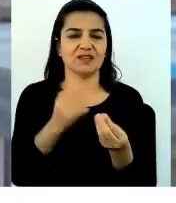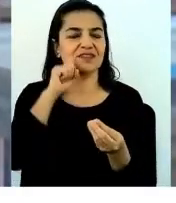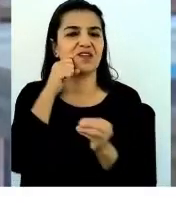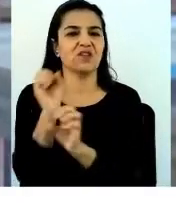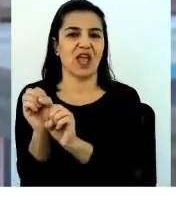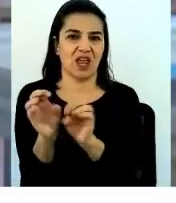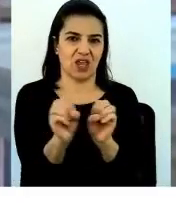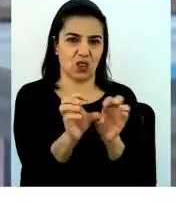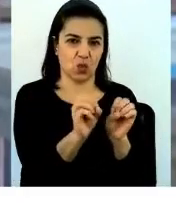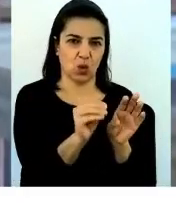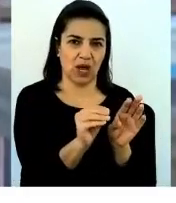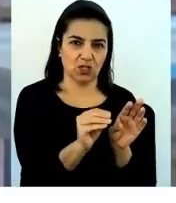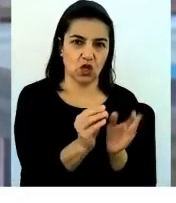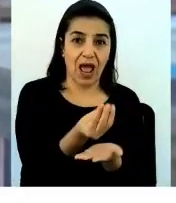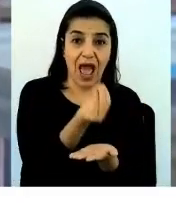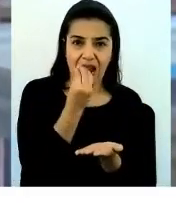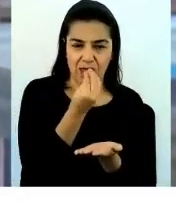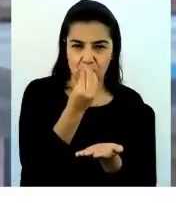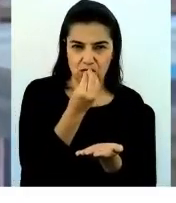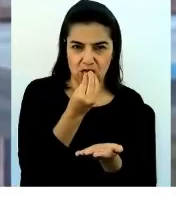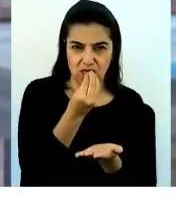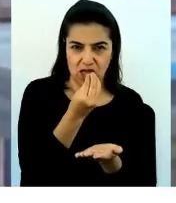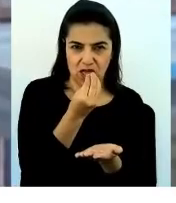alimentaria y nutricional?